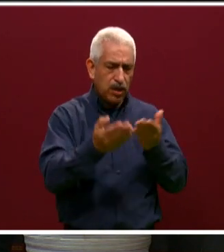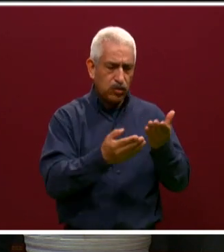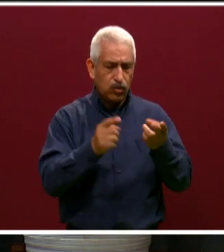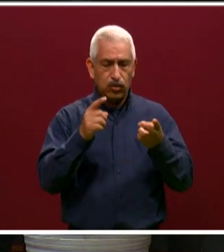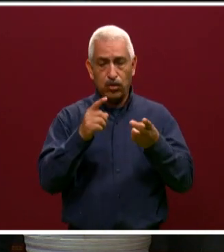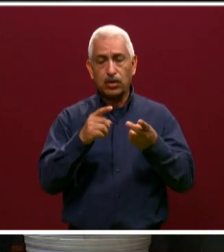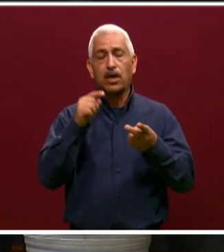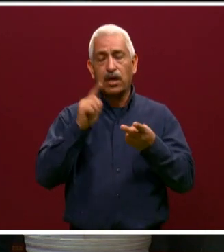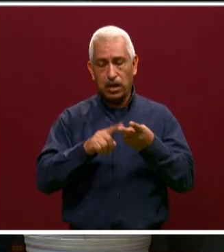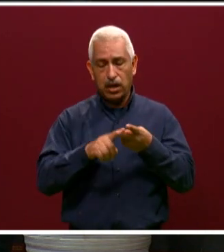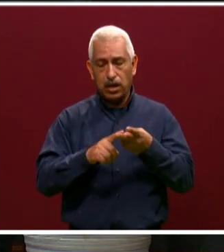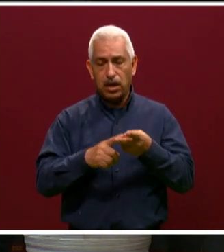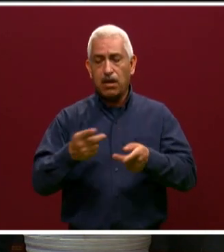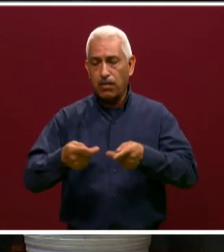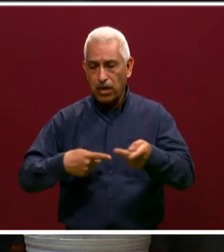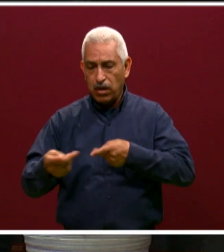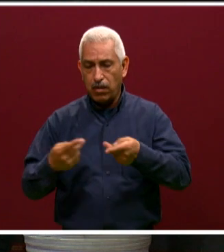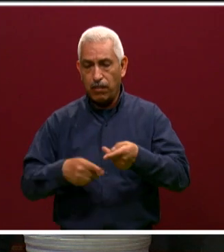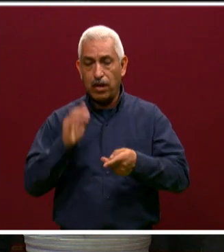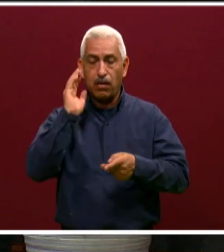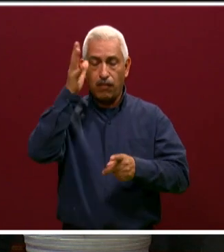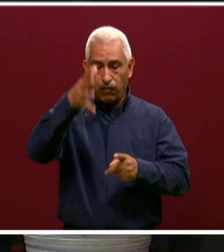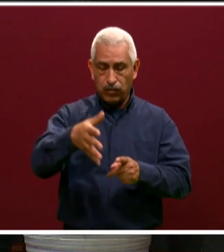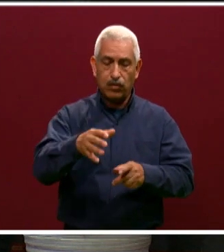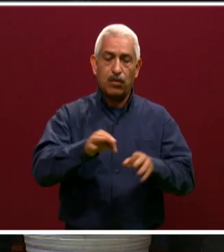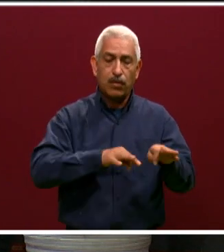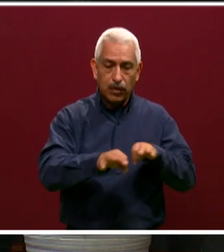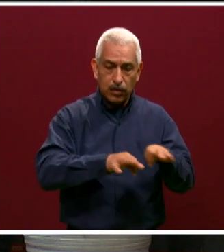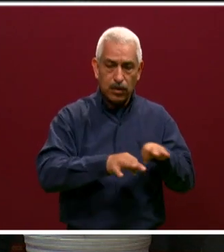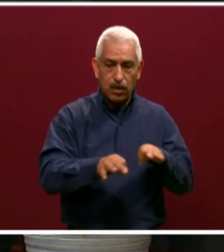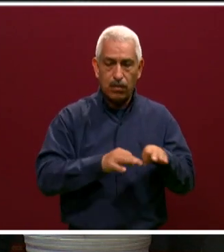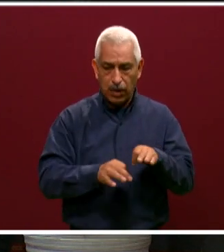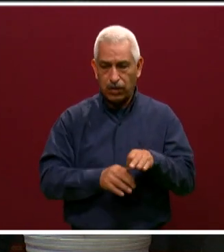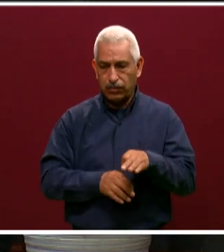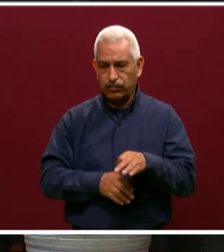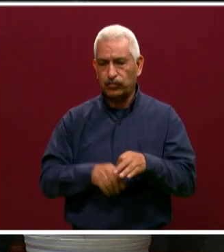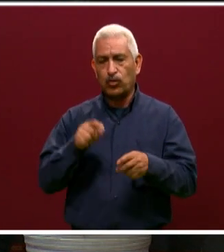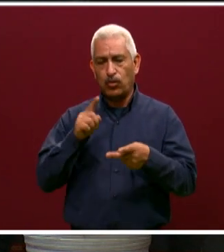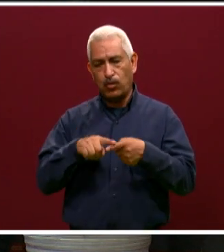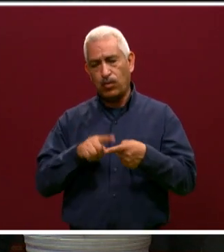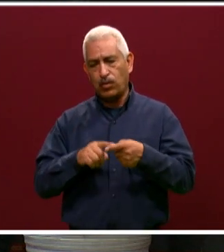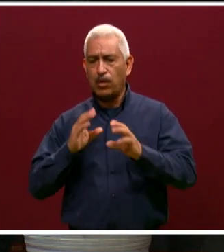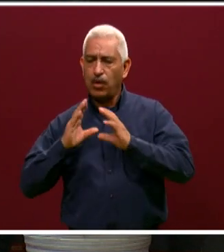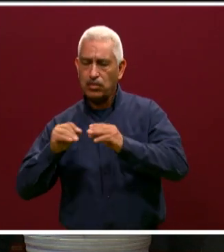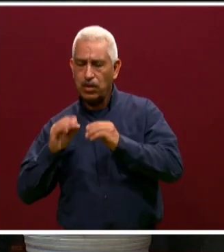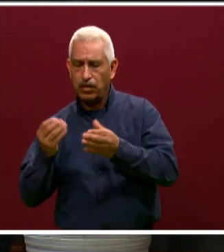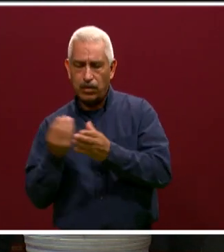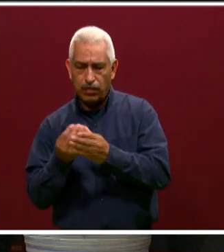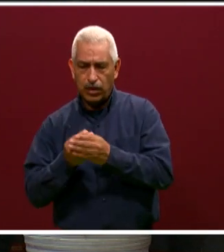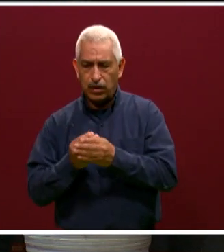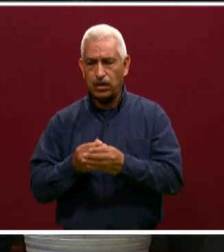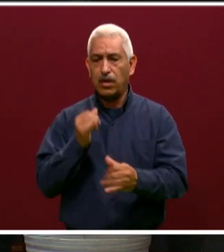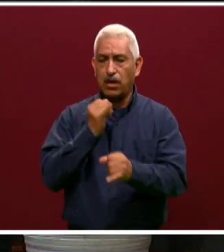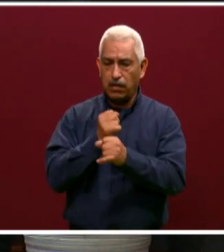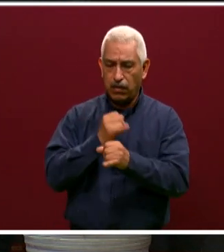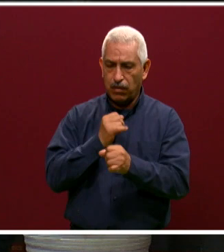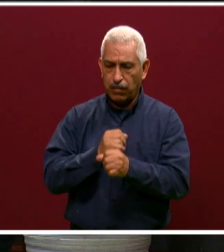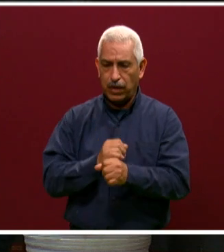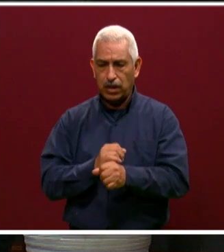Dependiendo de la zona, tenemos capacitaciones, ¿no? Desde informática, tecnología de los alimentos,